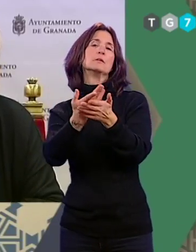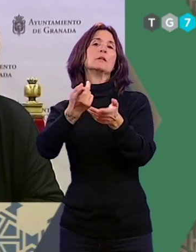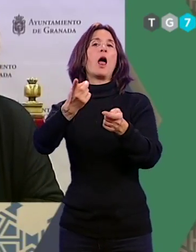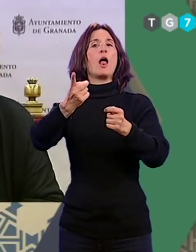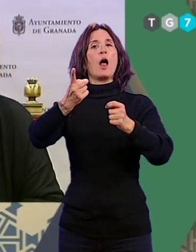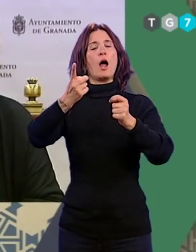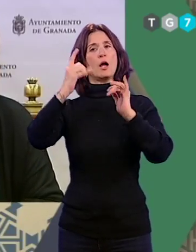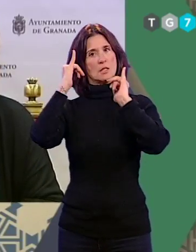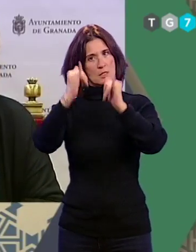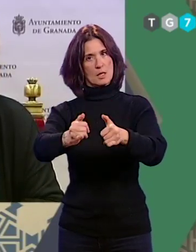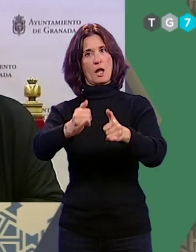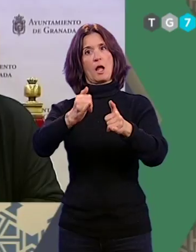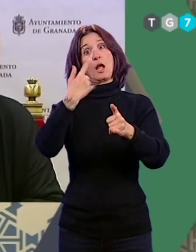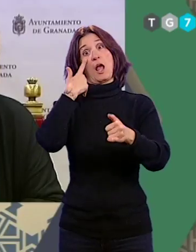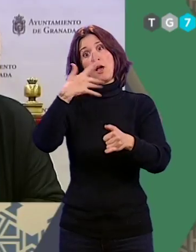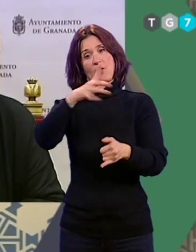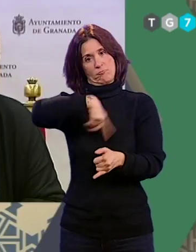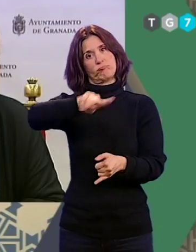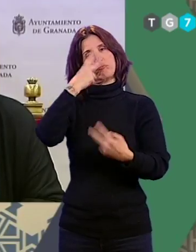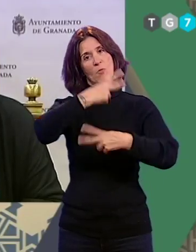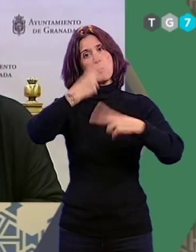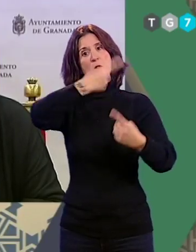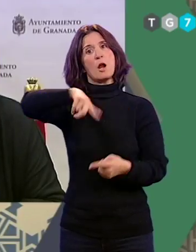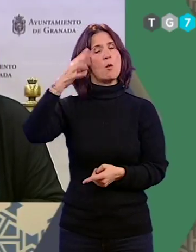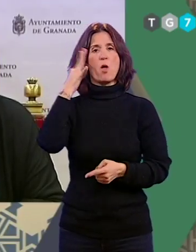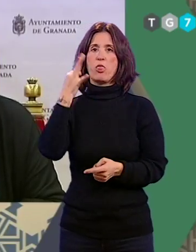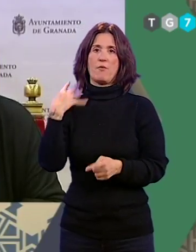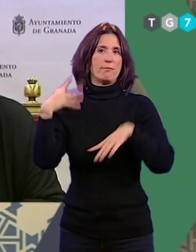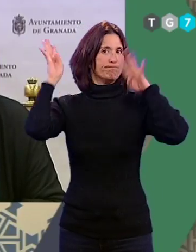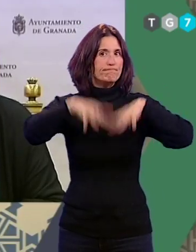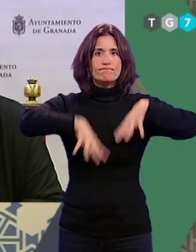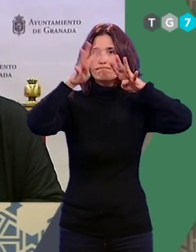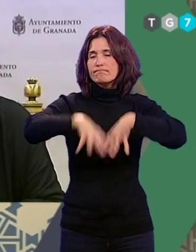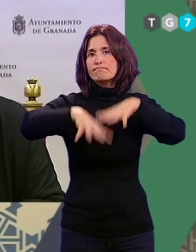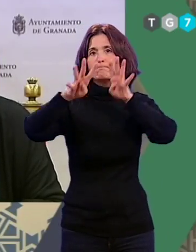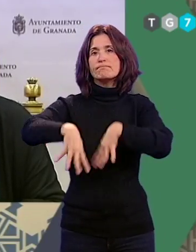poquito y bueno, vamos a ver que las mujeres nos tenemos que echar a la calle para seguir